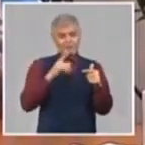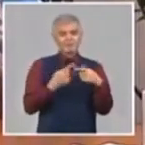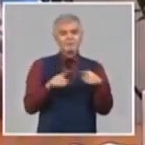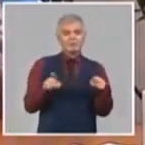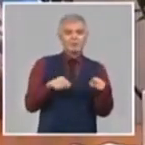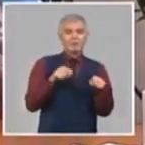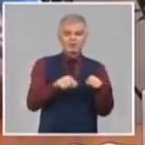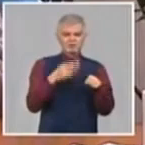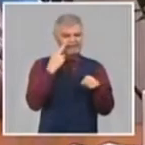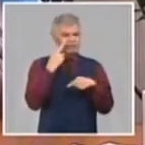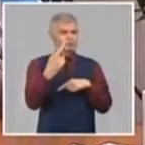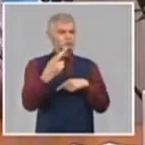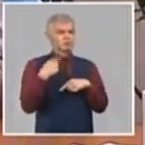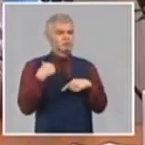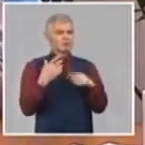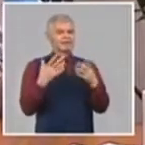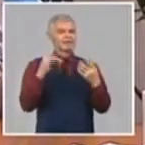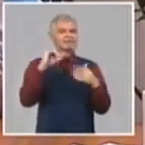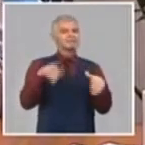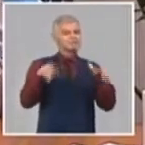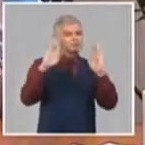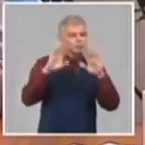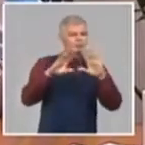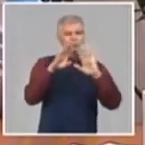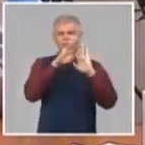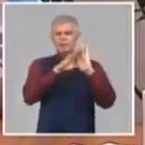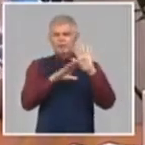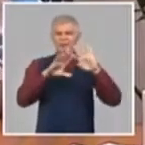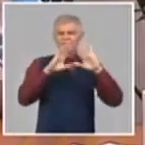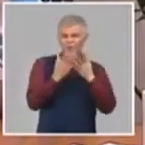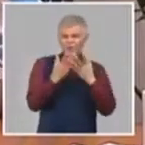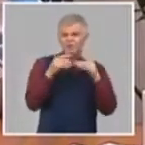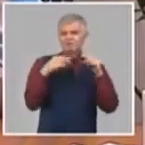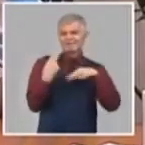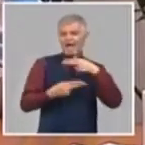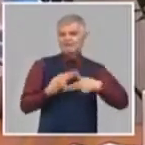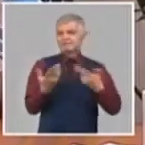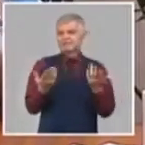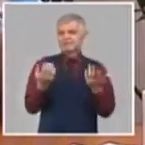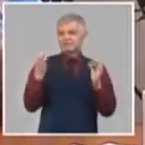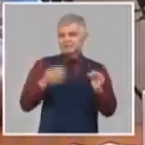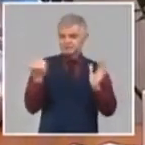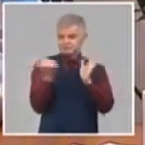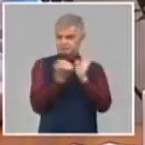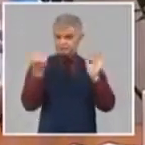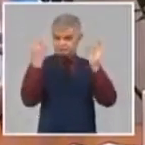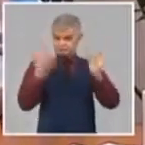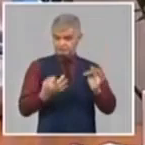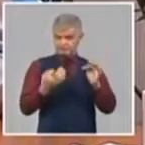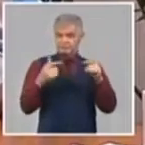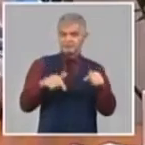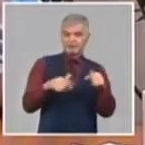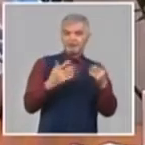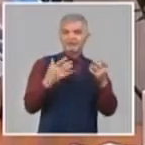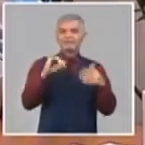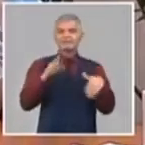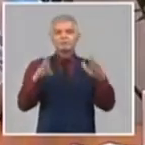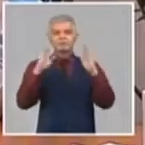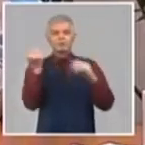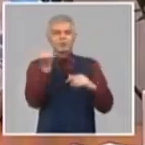de la agricultura, como todos estos programas nosotros lo hacemos, como se explicaba ahí, con Indio Atuey, con el Instituto Polsino,